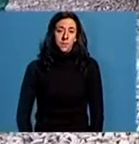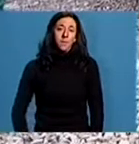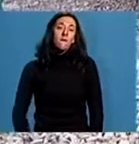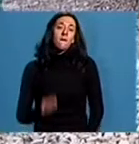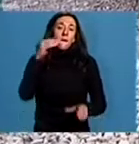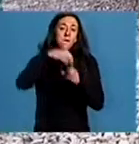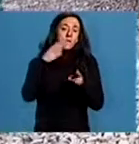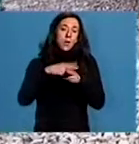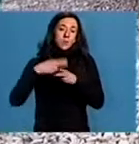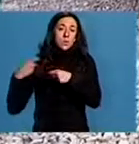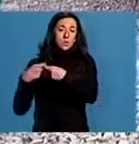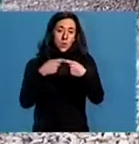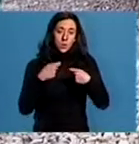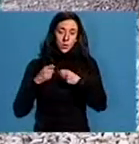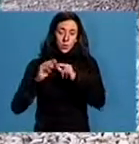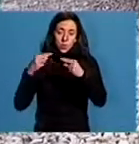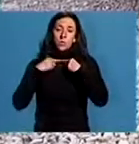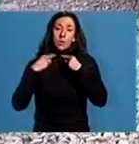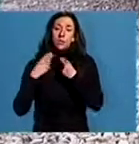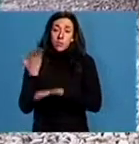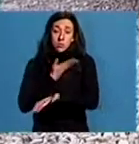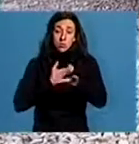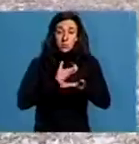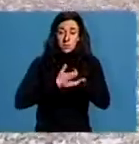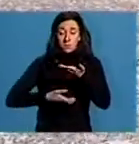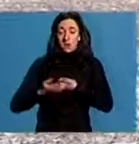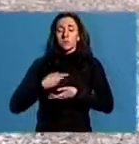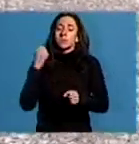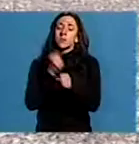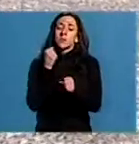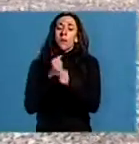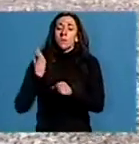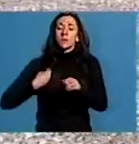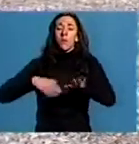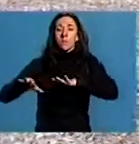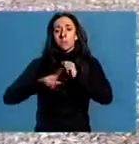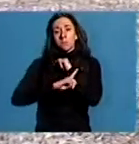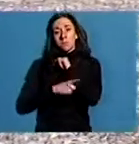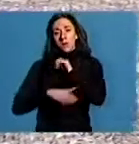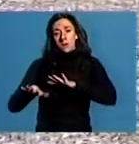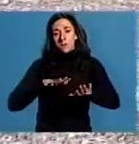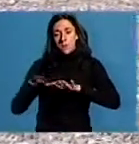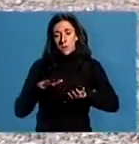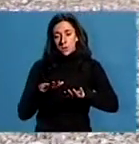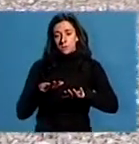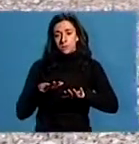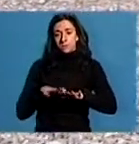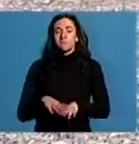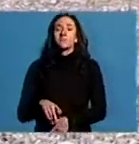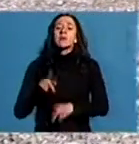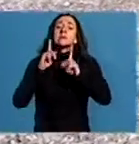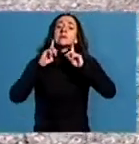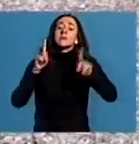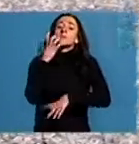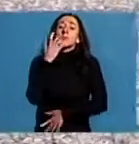Dentro das políticas de cooperación da Deputación cos Concellos está o traballo que se fai desde o Parque Móvil para a mellora das pistas municipais. É o